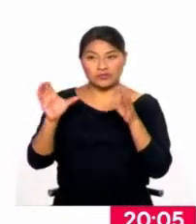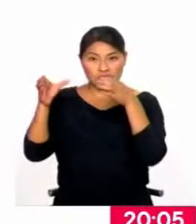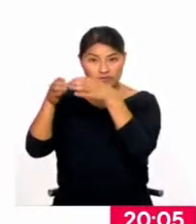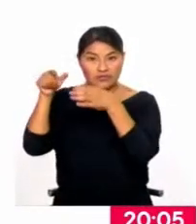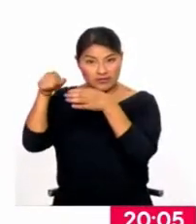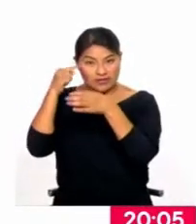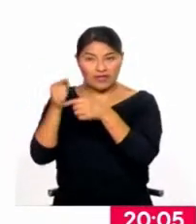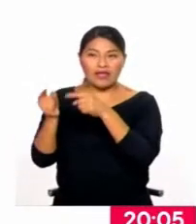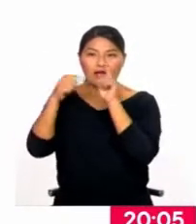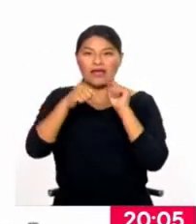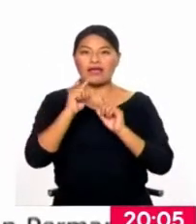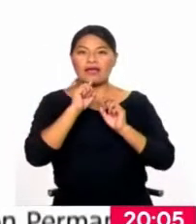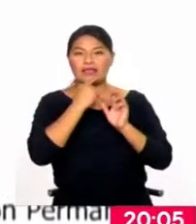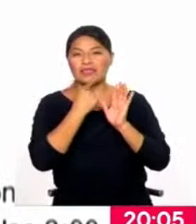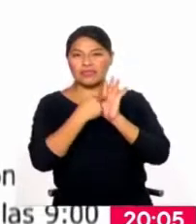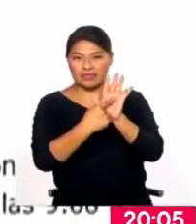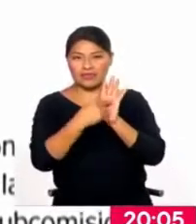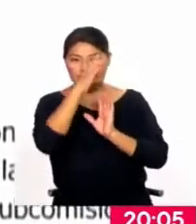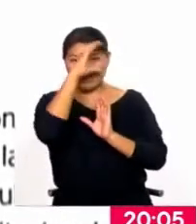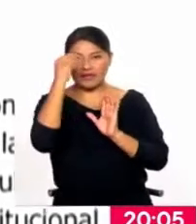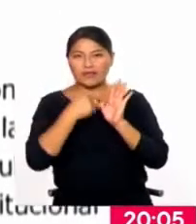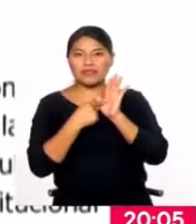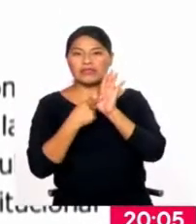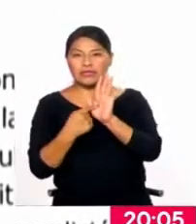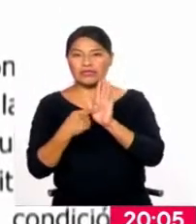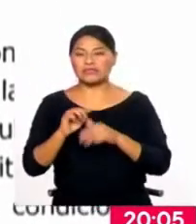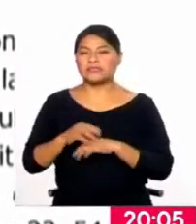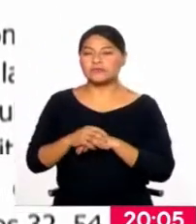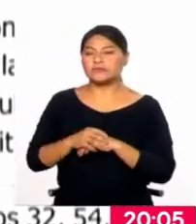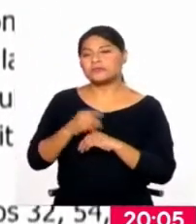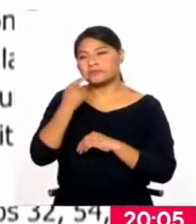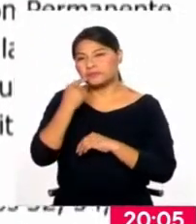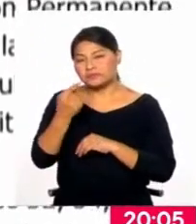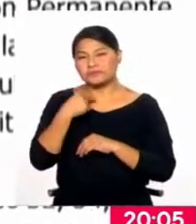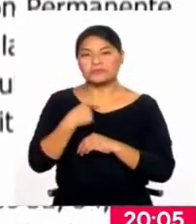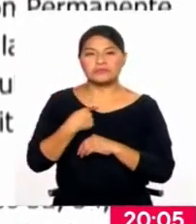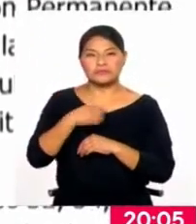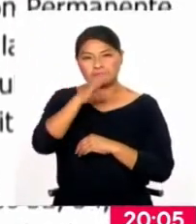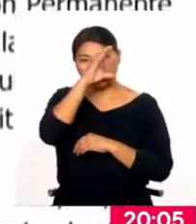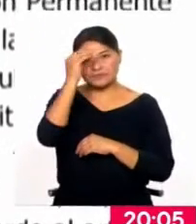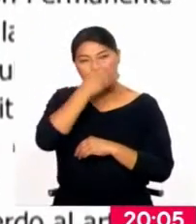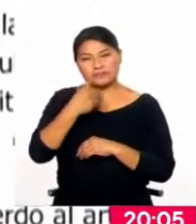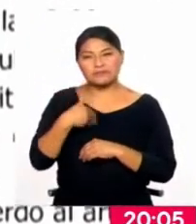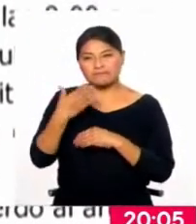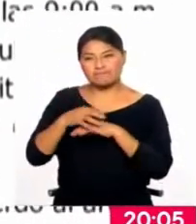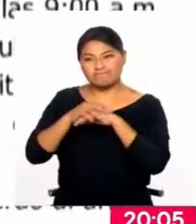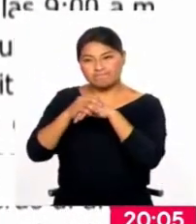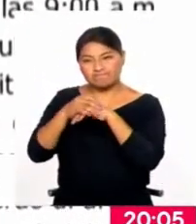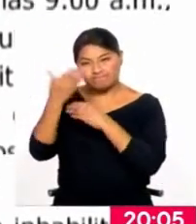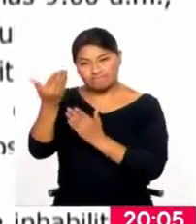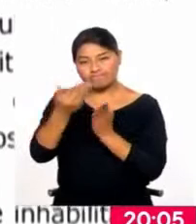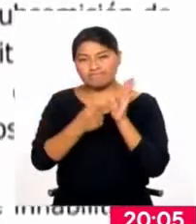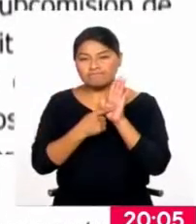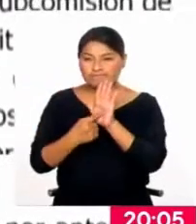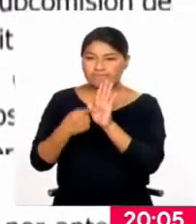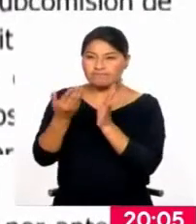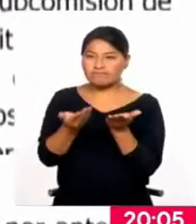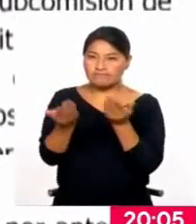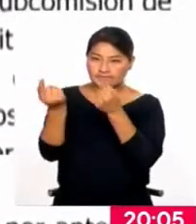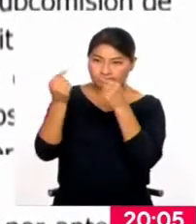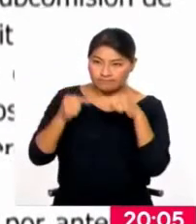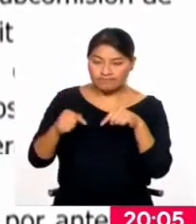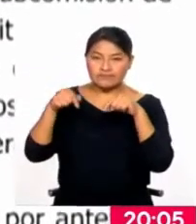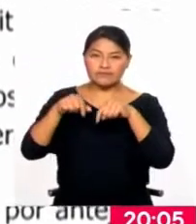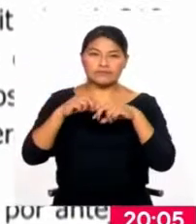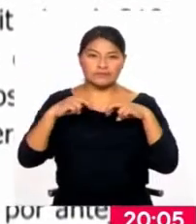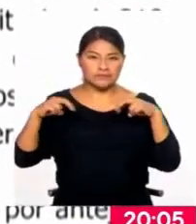Castillo y dice lo siguiente José Pedro Castillo Terrones, presidente de la República, me dirijo a usted para invitarlo a asistir a la sesión de